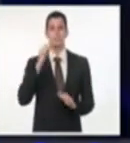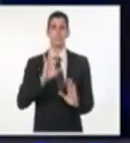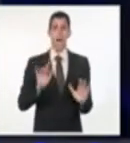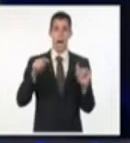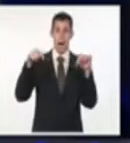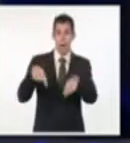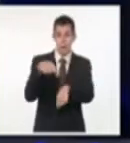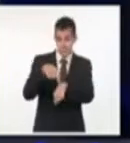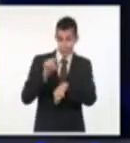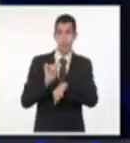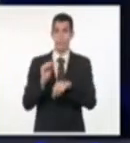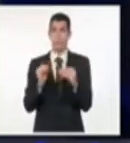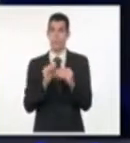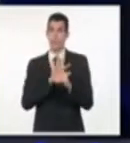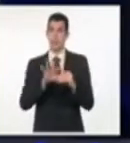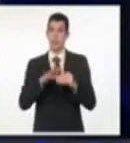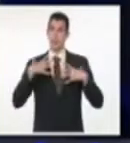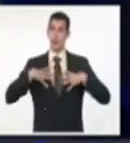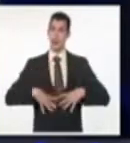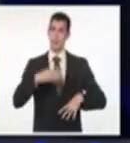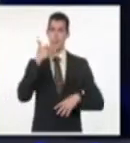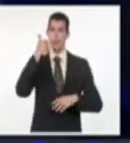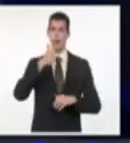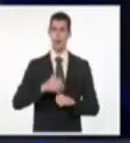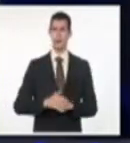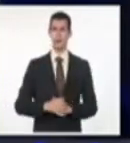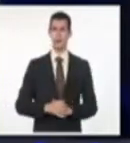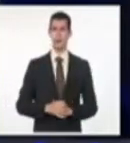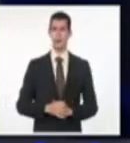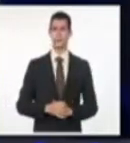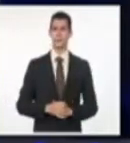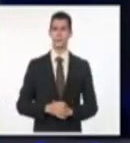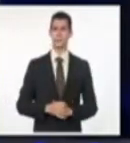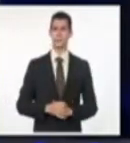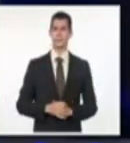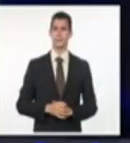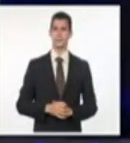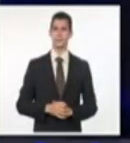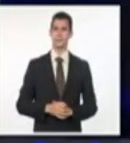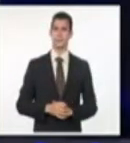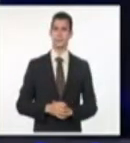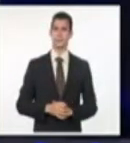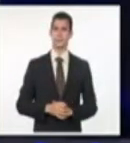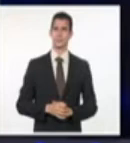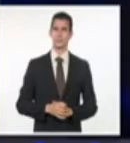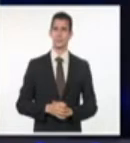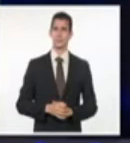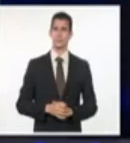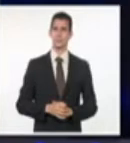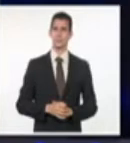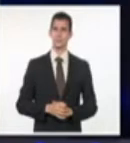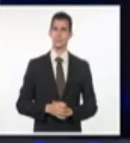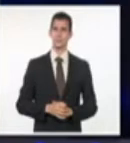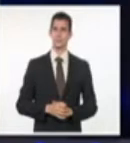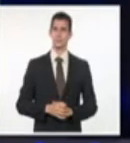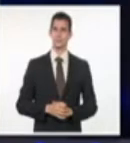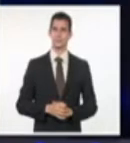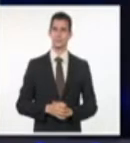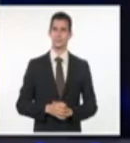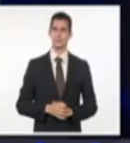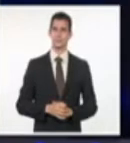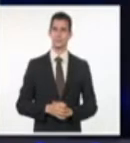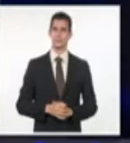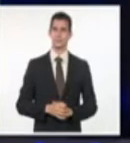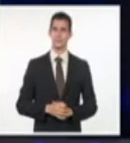haya mejorado incluso casi todos estos parámetros, estén mejor, el ácido úrico, en fin, cada uno de los deprimidos parámetros estos que